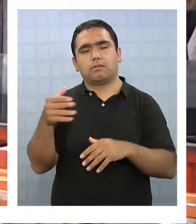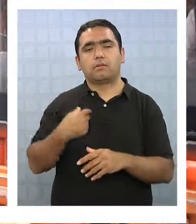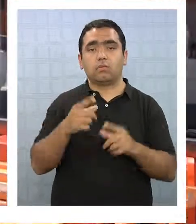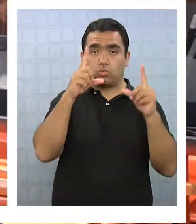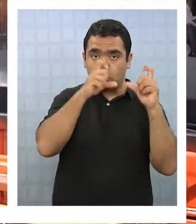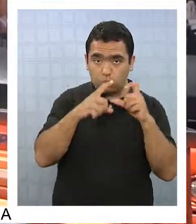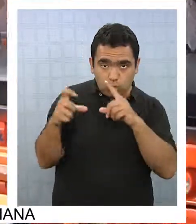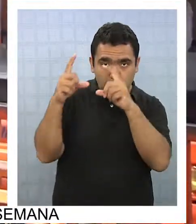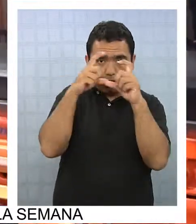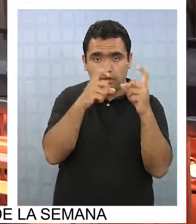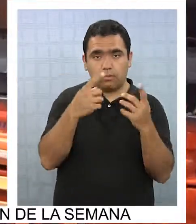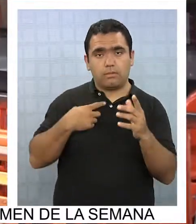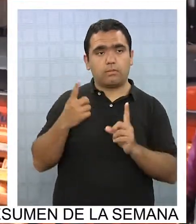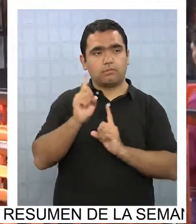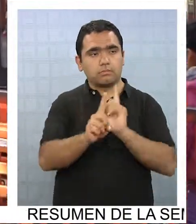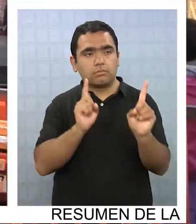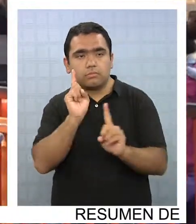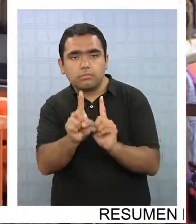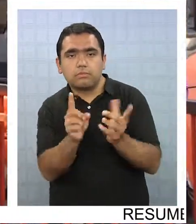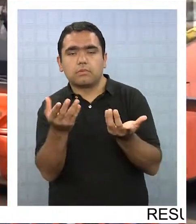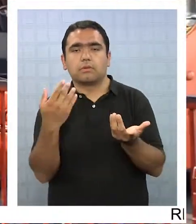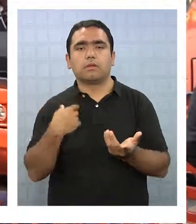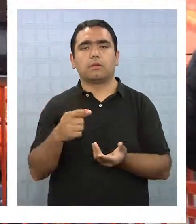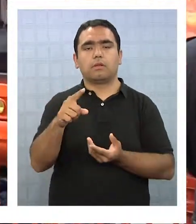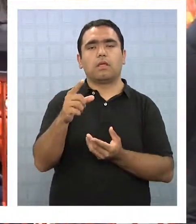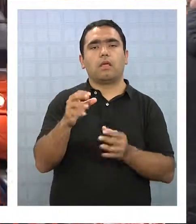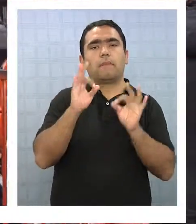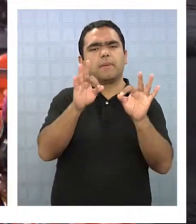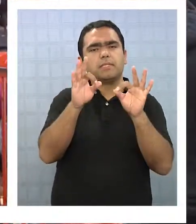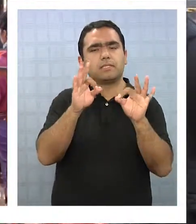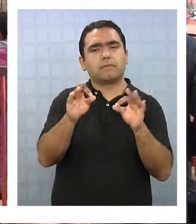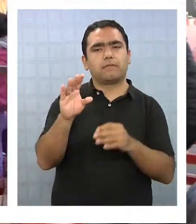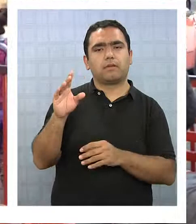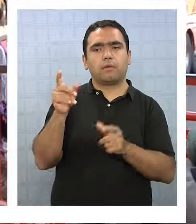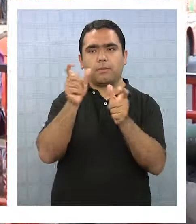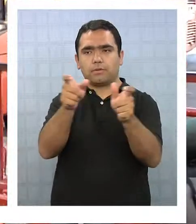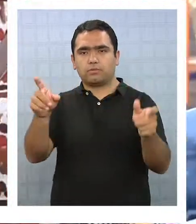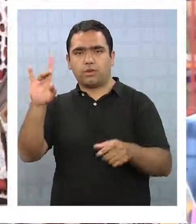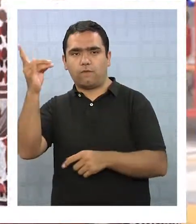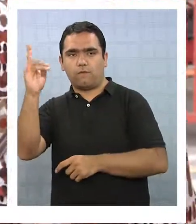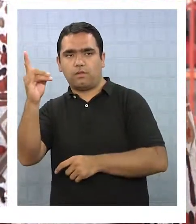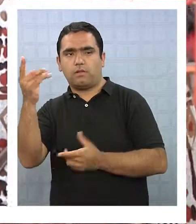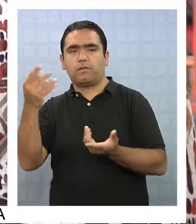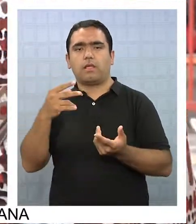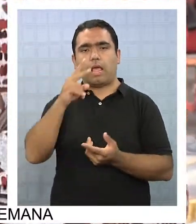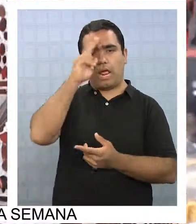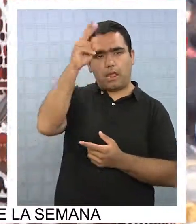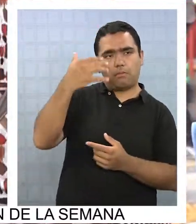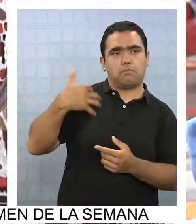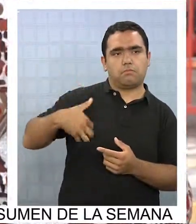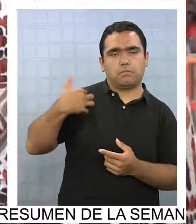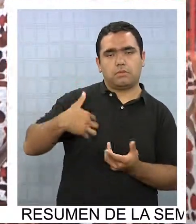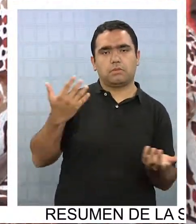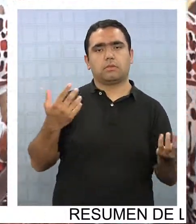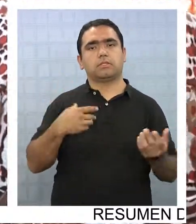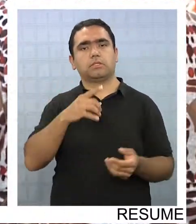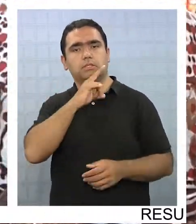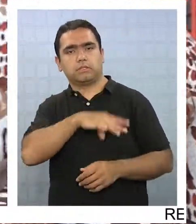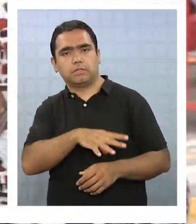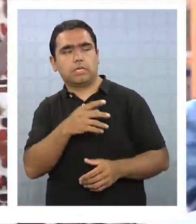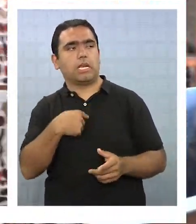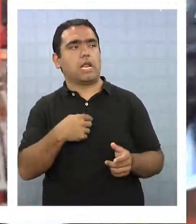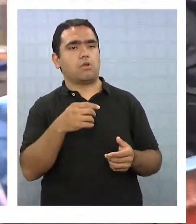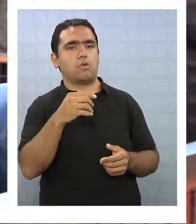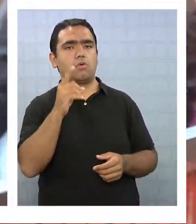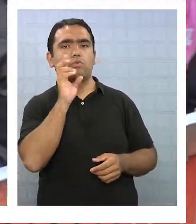turístico de visitantes considera especialmente a ciudadanos bolivianos, argentinos, europeos y chilenos del centro del país, que